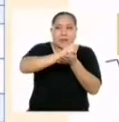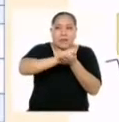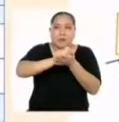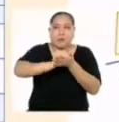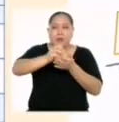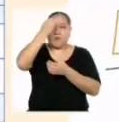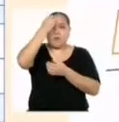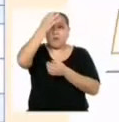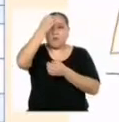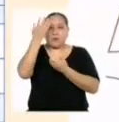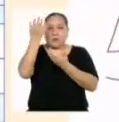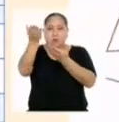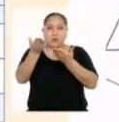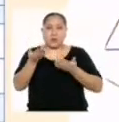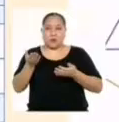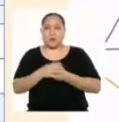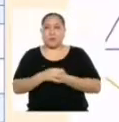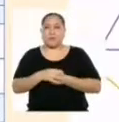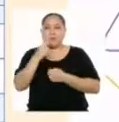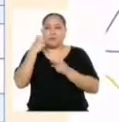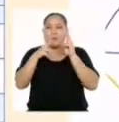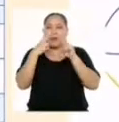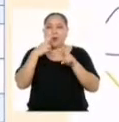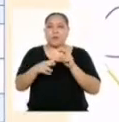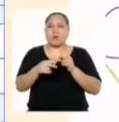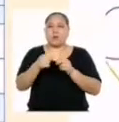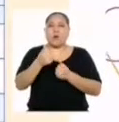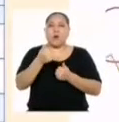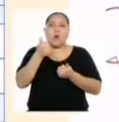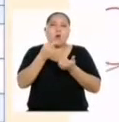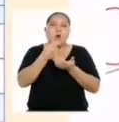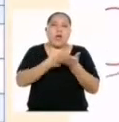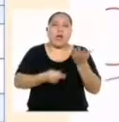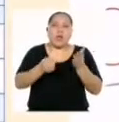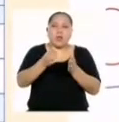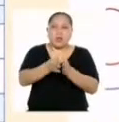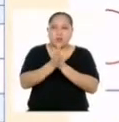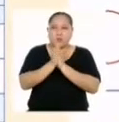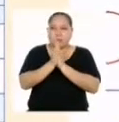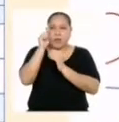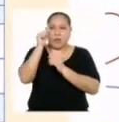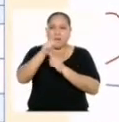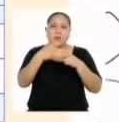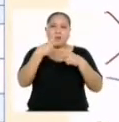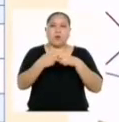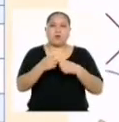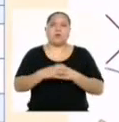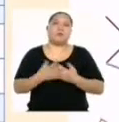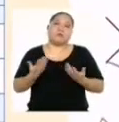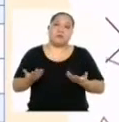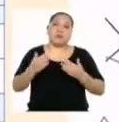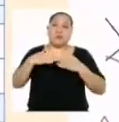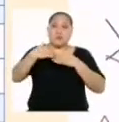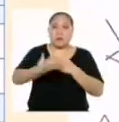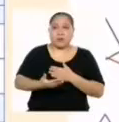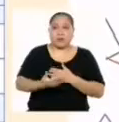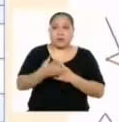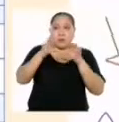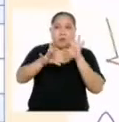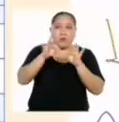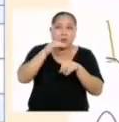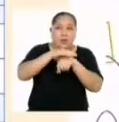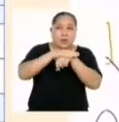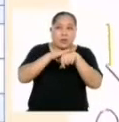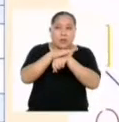los datos que nos presenta la situación. Determinamos la incógnita o lo que nos pide la situación. Luego, para concebir o